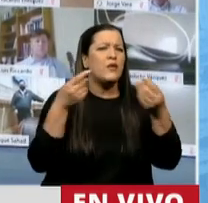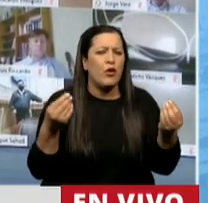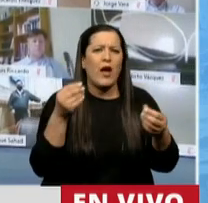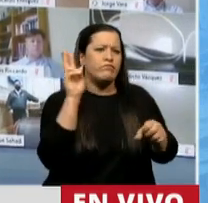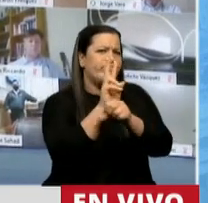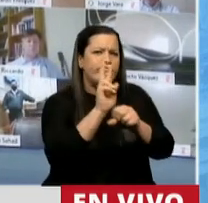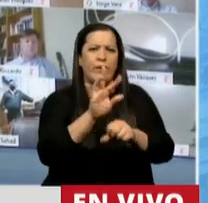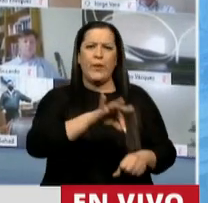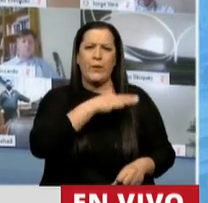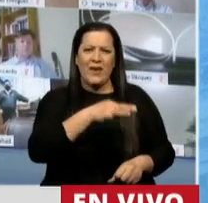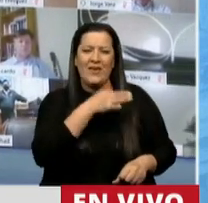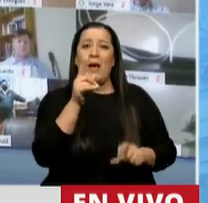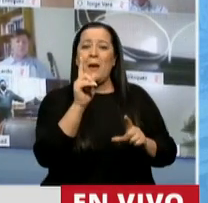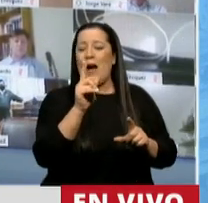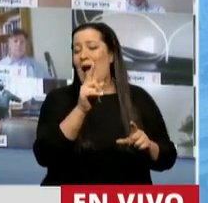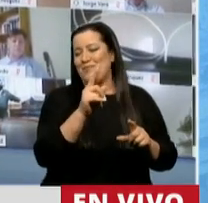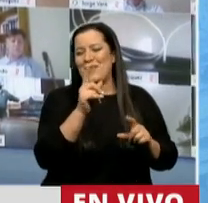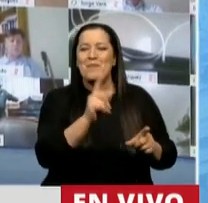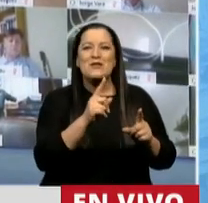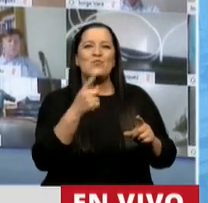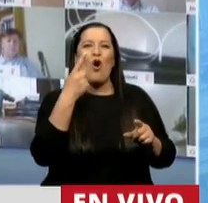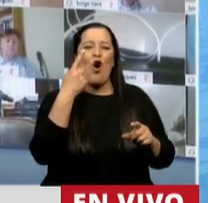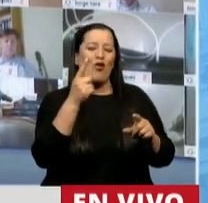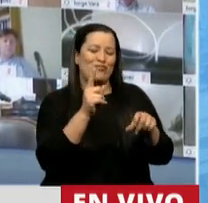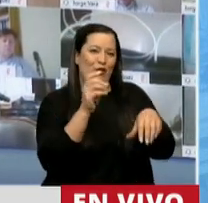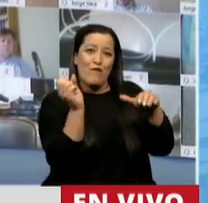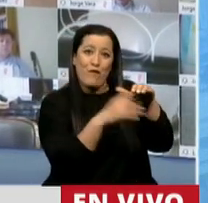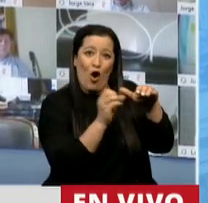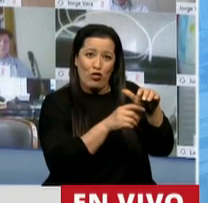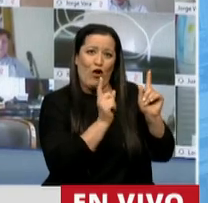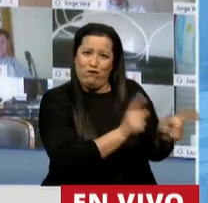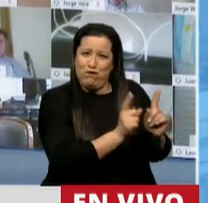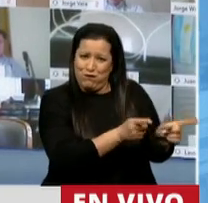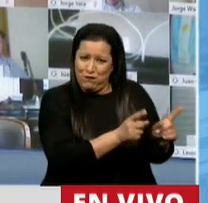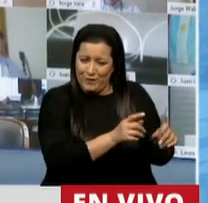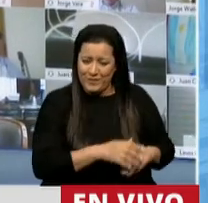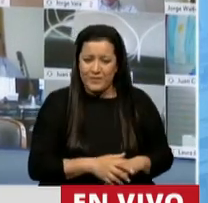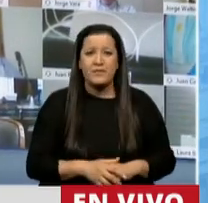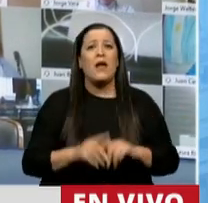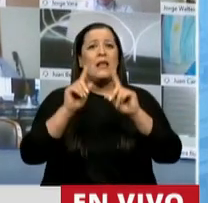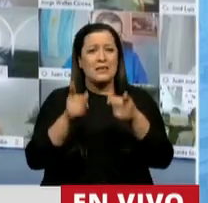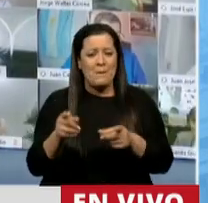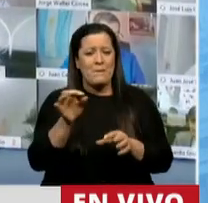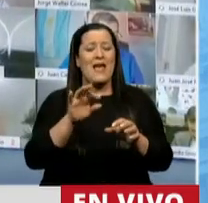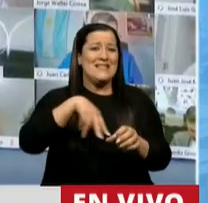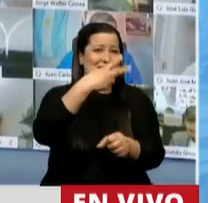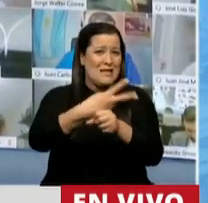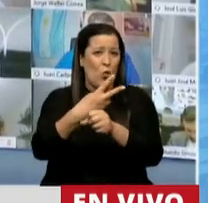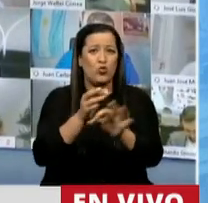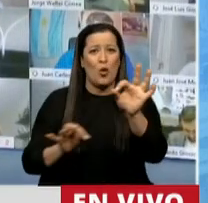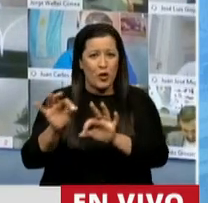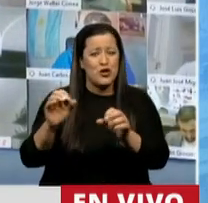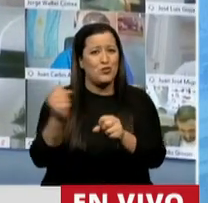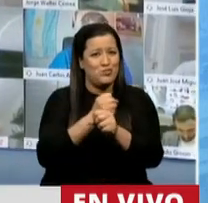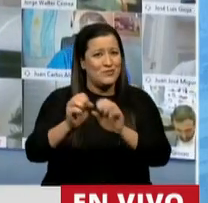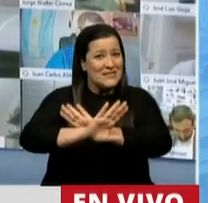vida del Fondo Garantía de Sustentabilidad, el proyecto que también aprobamos en segunda instancia